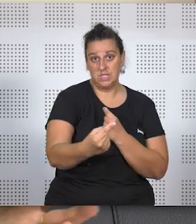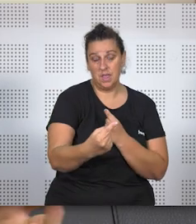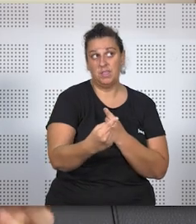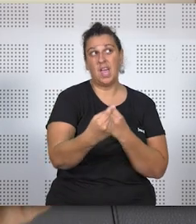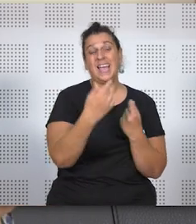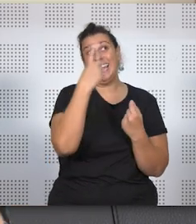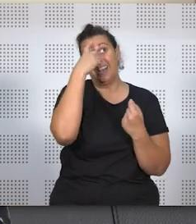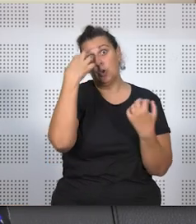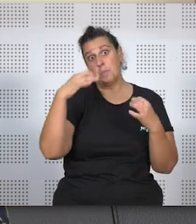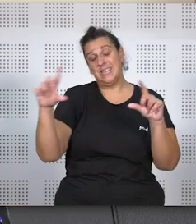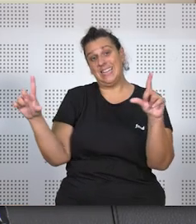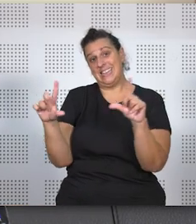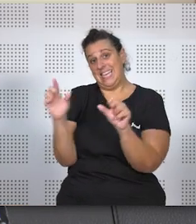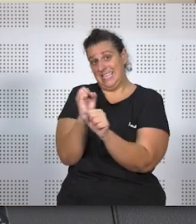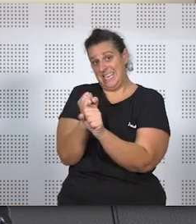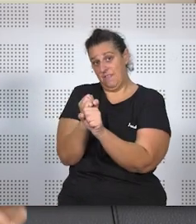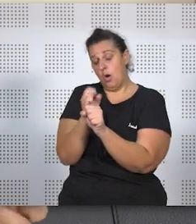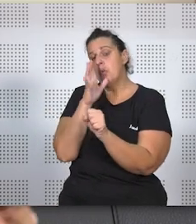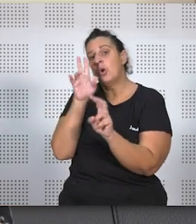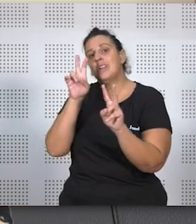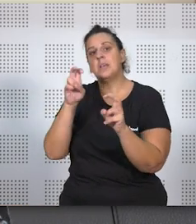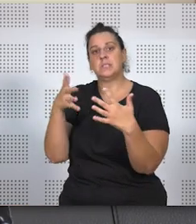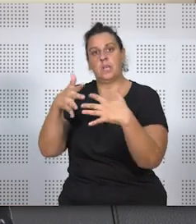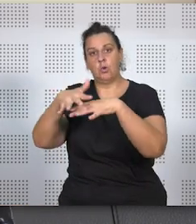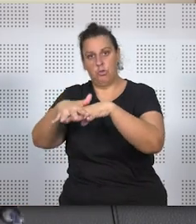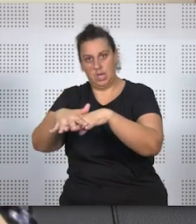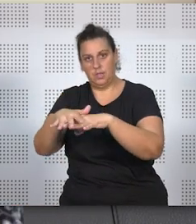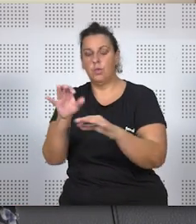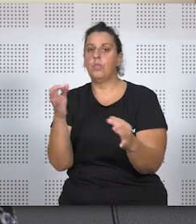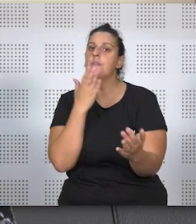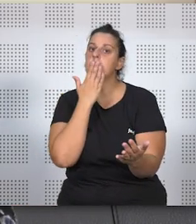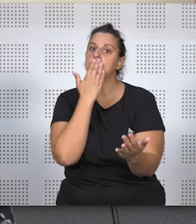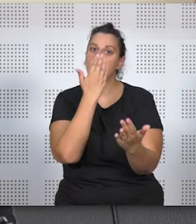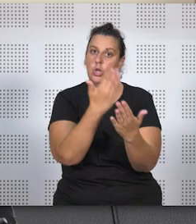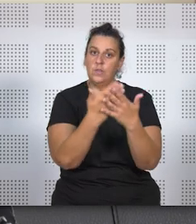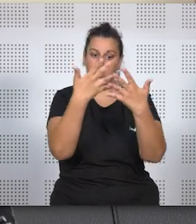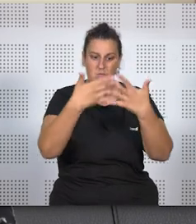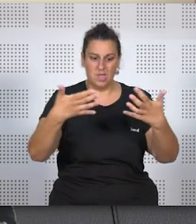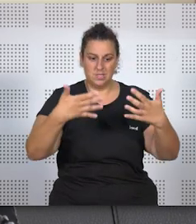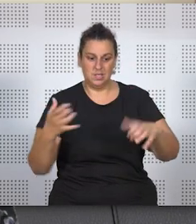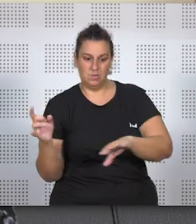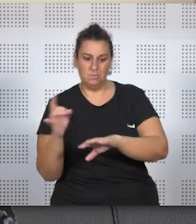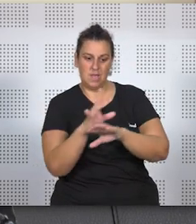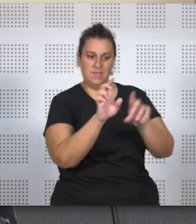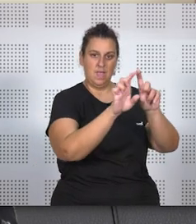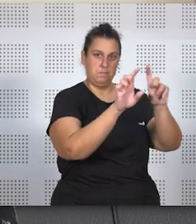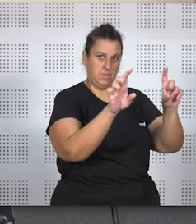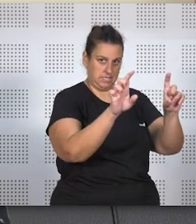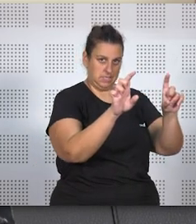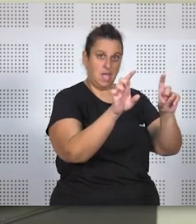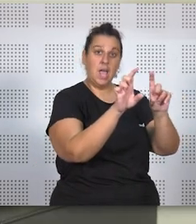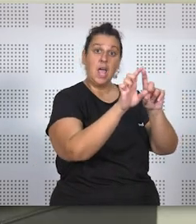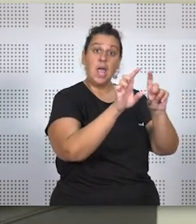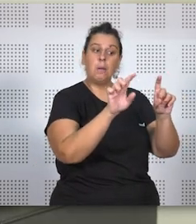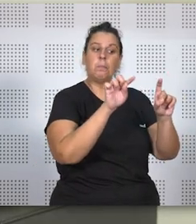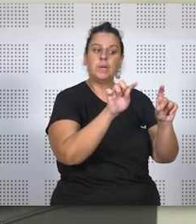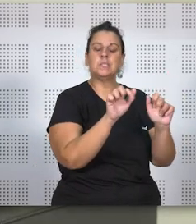teletrabajo por tareas de conciliación, tiene que hacer la solicitud normalmente por escrito a esa empresa. Con esta solicitud se